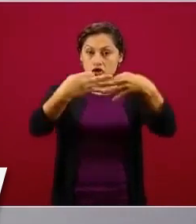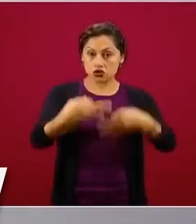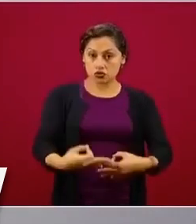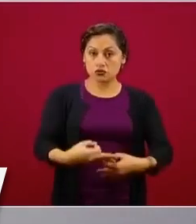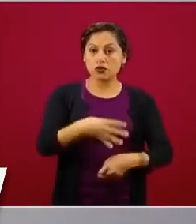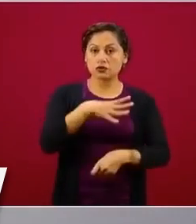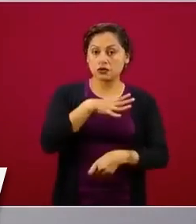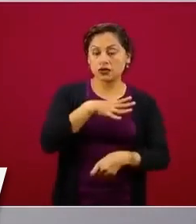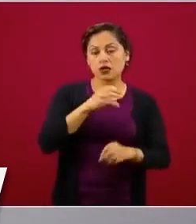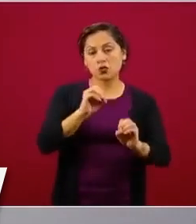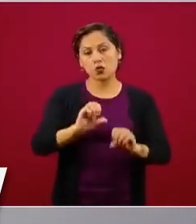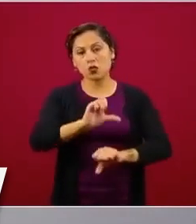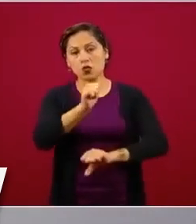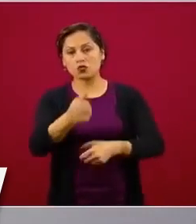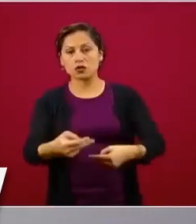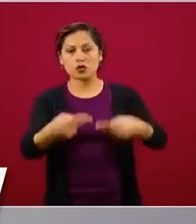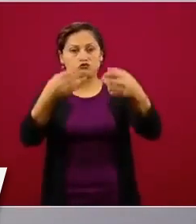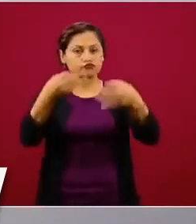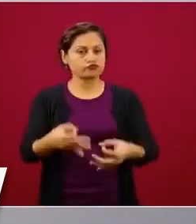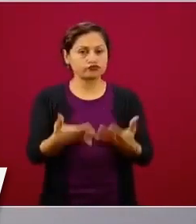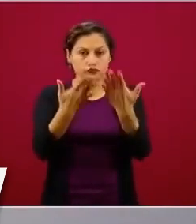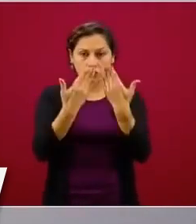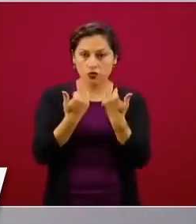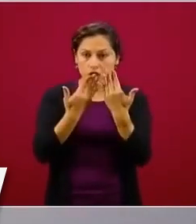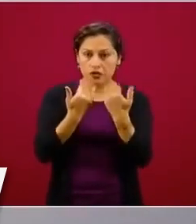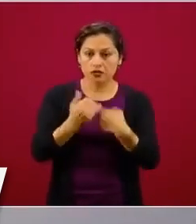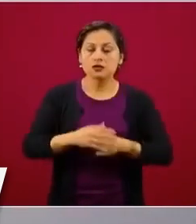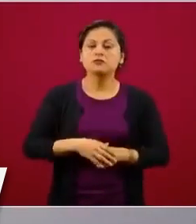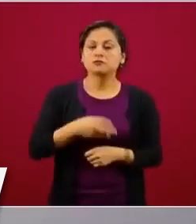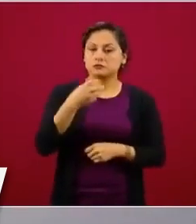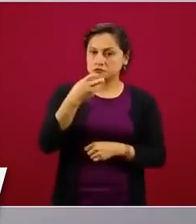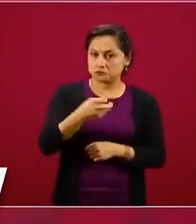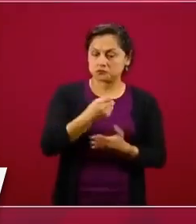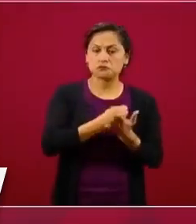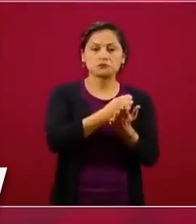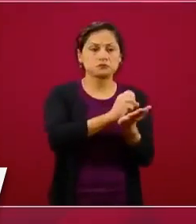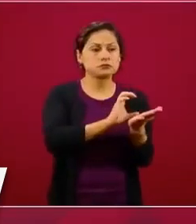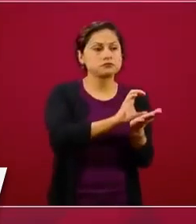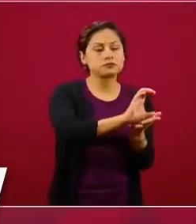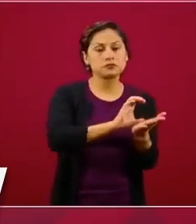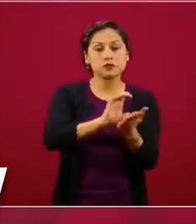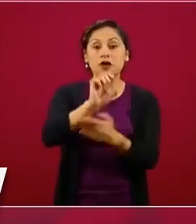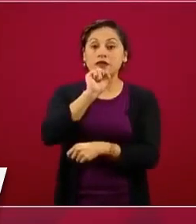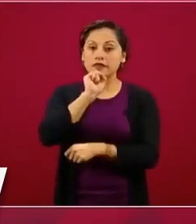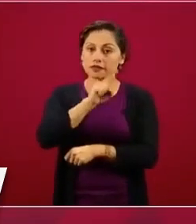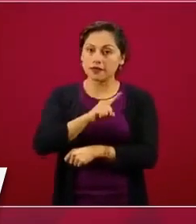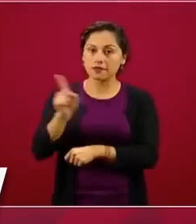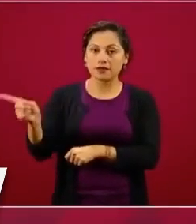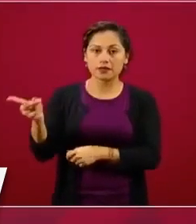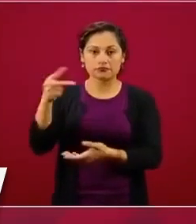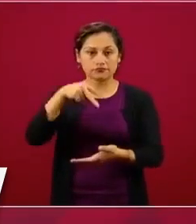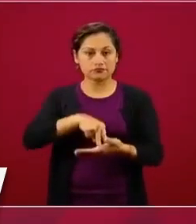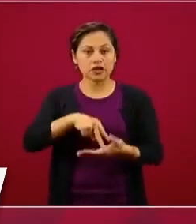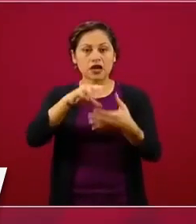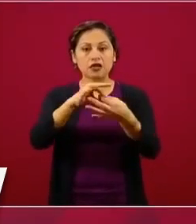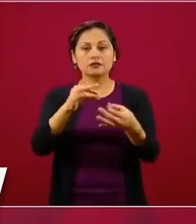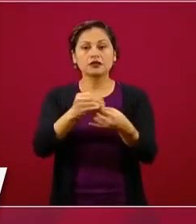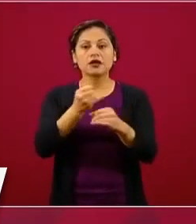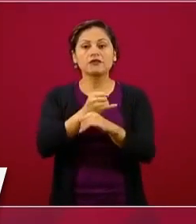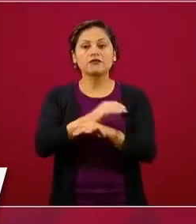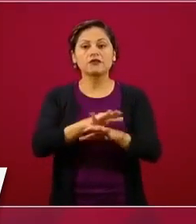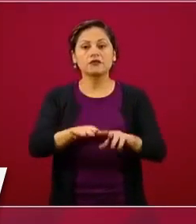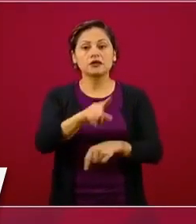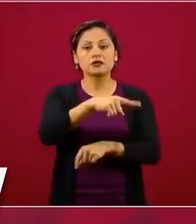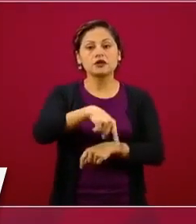informal, cuántos créditos a pequeños a empresas que tienen trabajadores en el Seguro